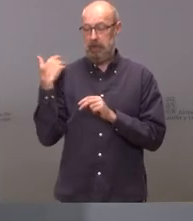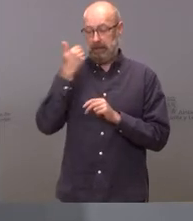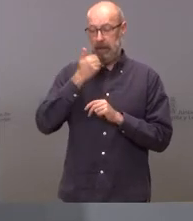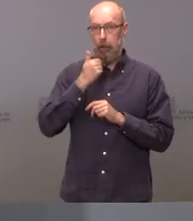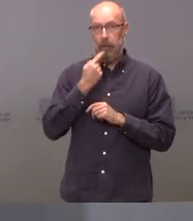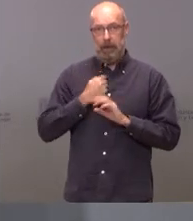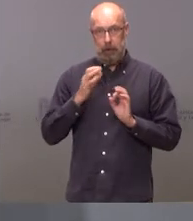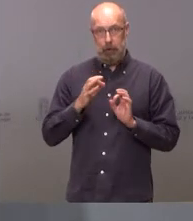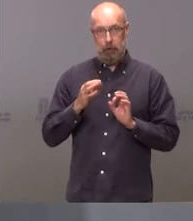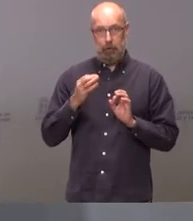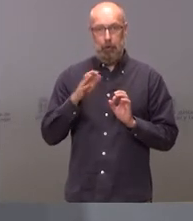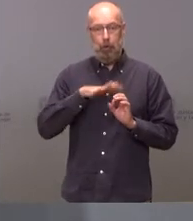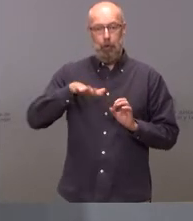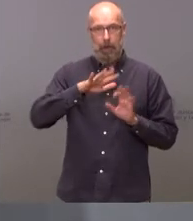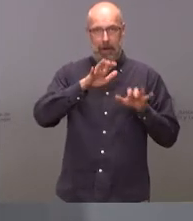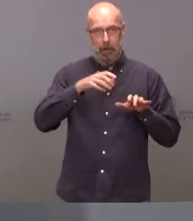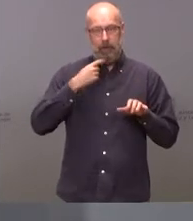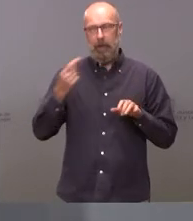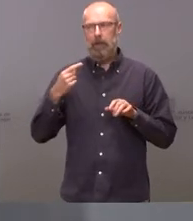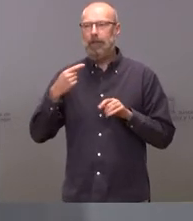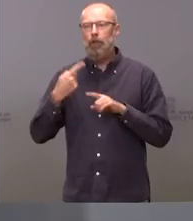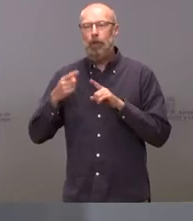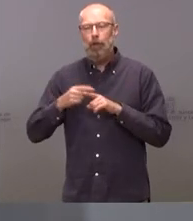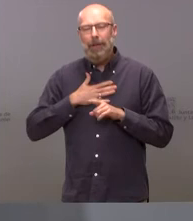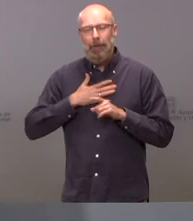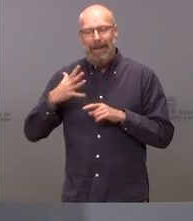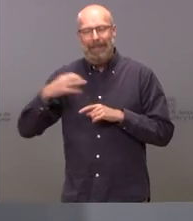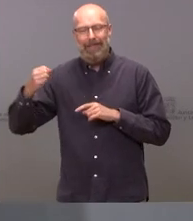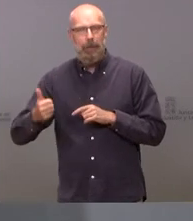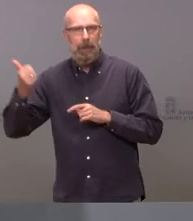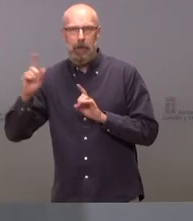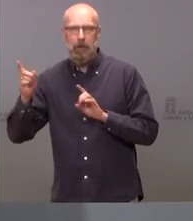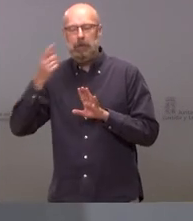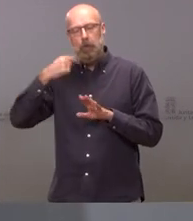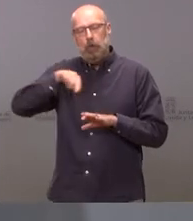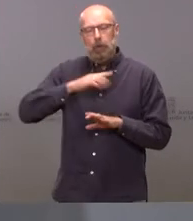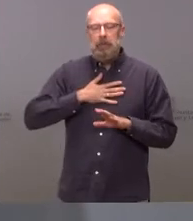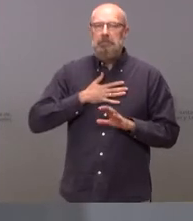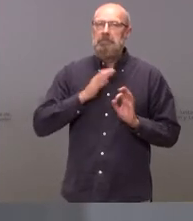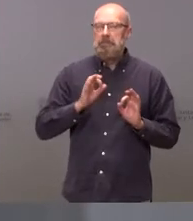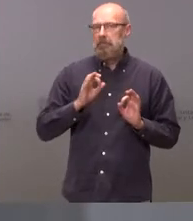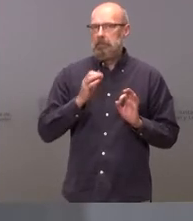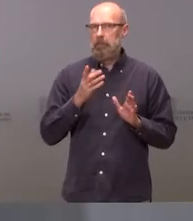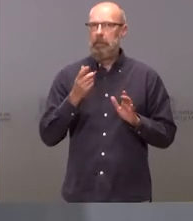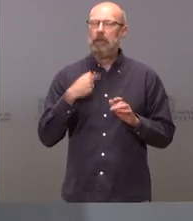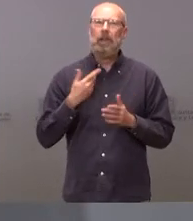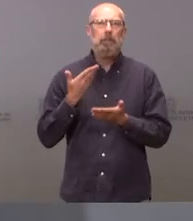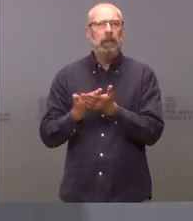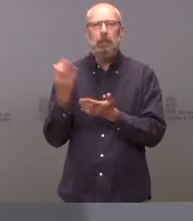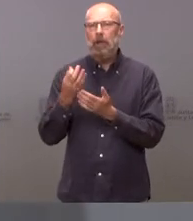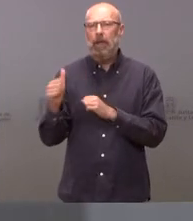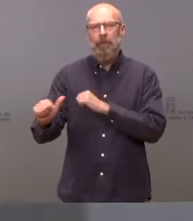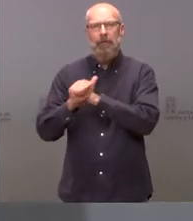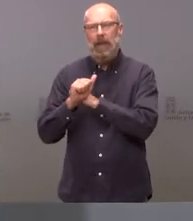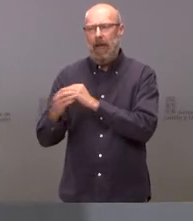nos tenemos que manejar en este ámbito es decir nosotros lo que queremos es que es necesario una financiación justa la financiación